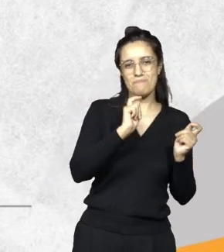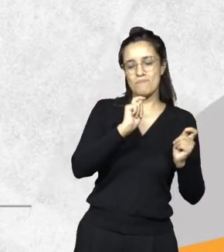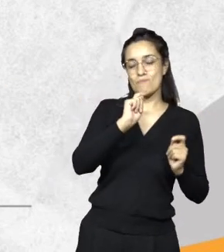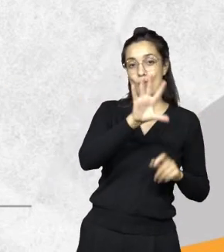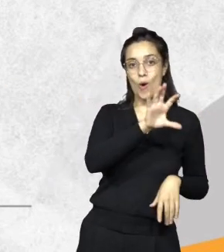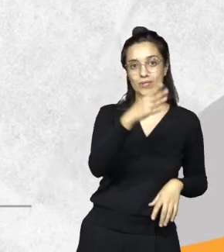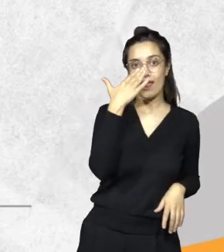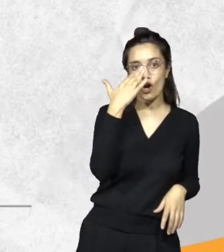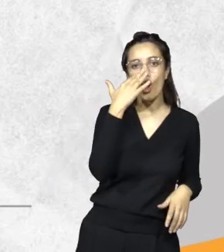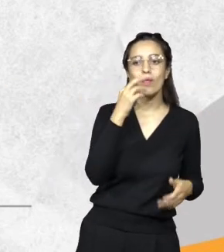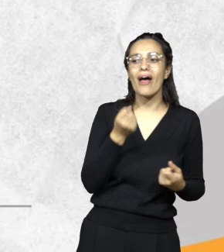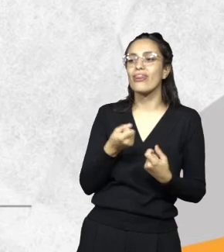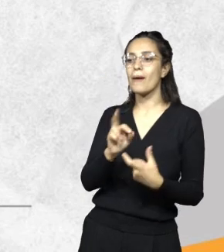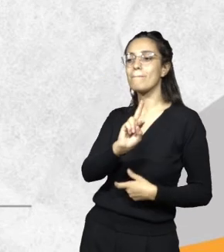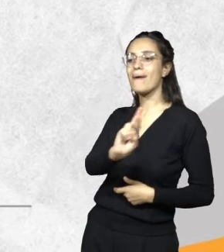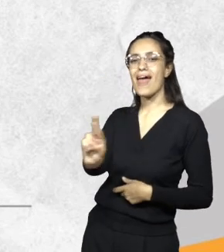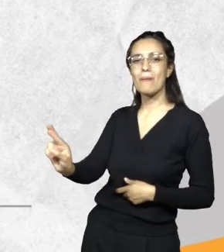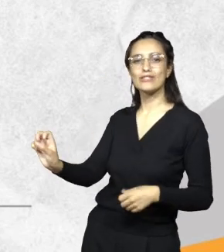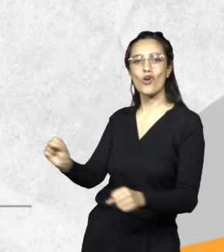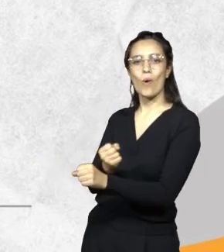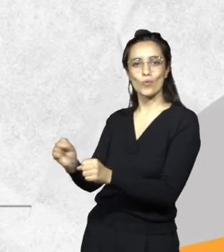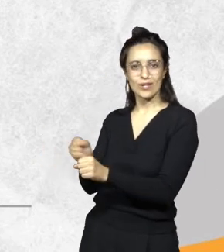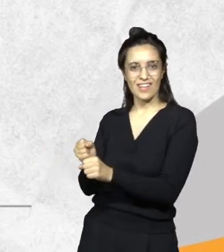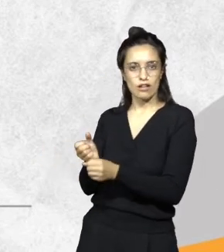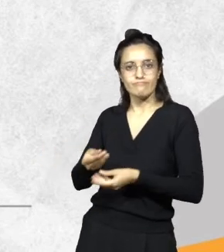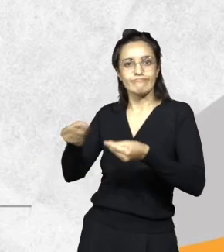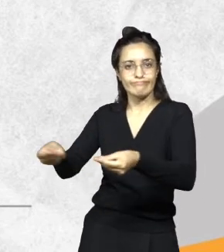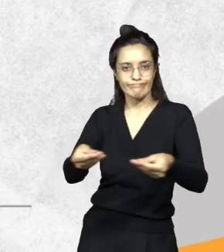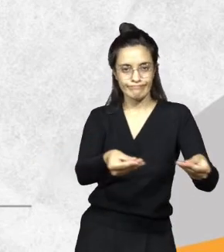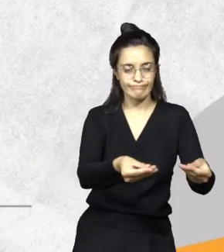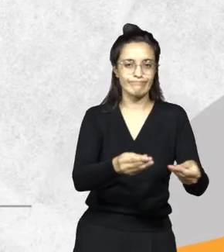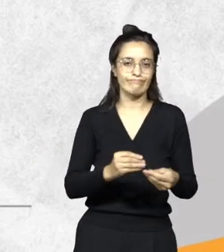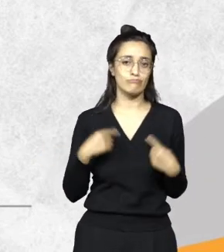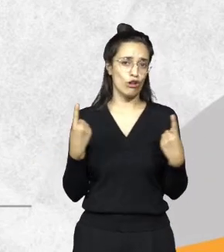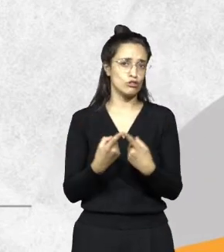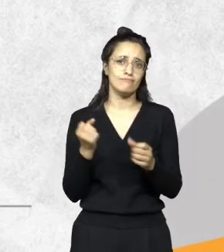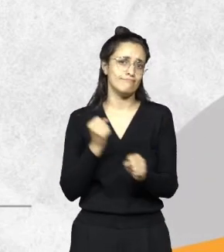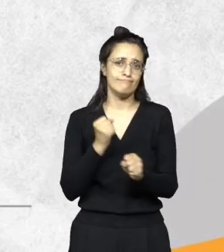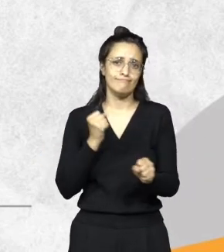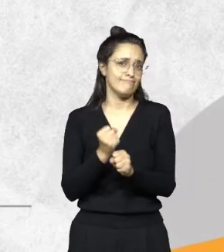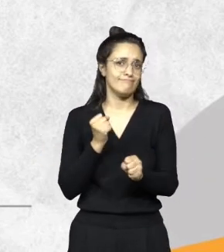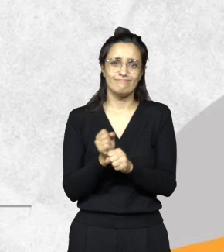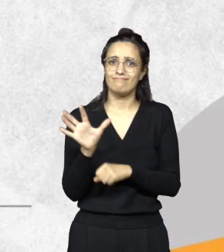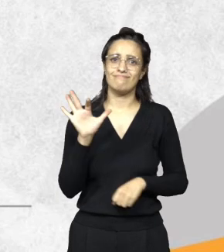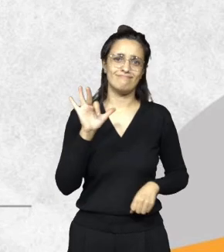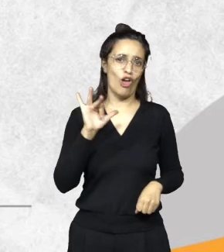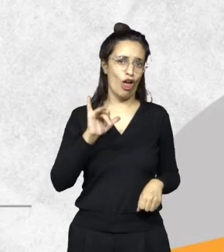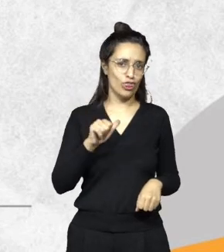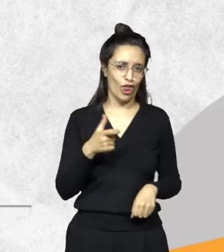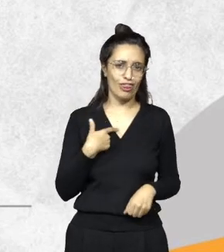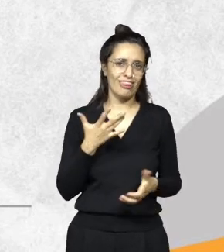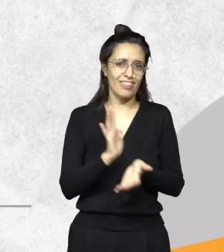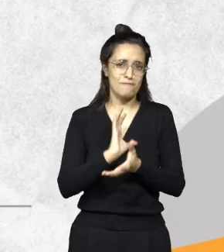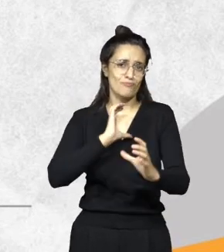En la provincia de Córdoba, con ellos trabajamos a diario. La comunicación es, diría, vía WhatsApp, cada